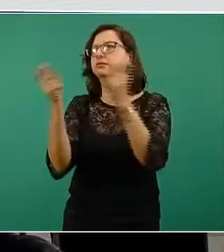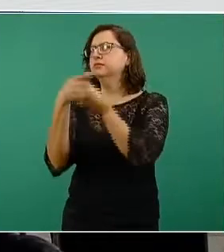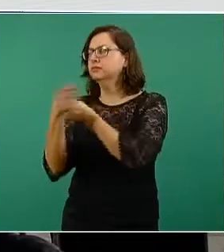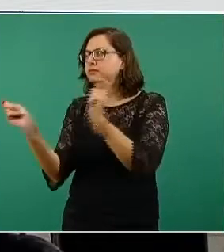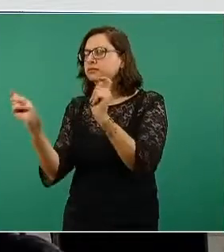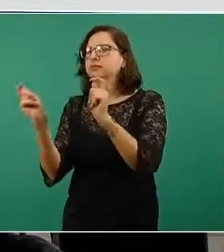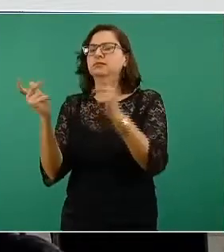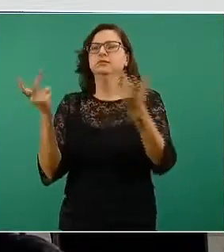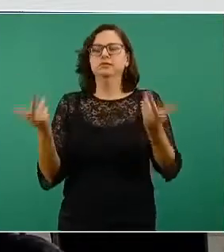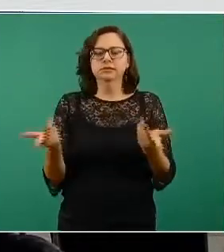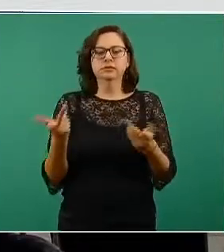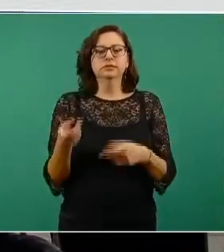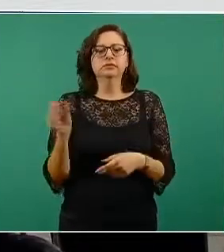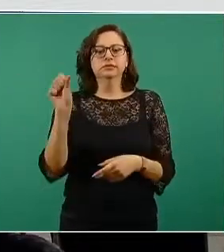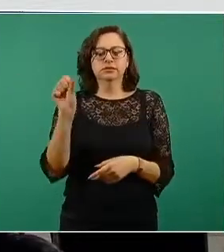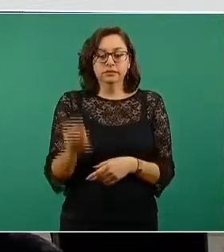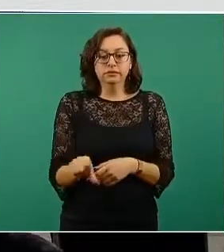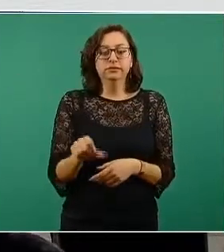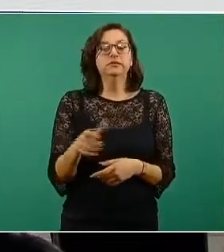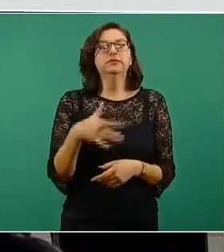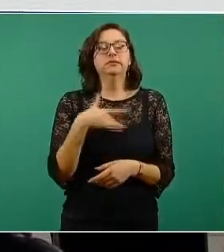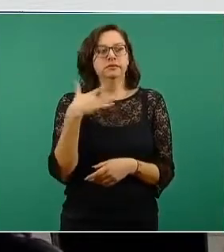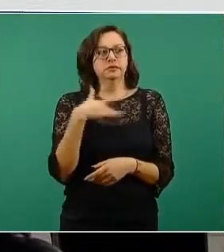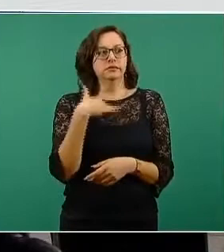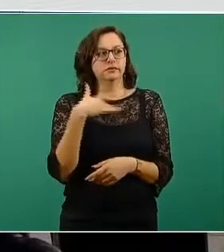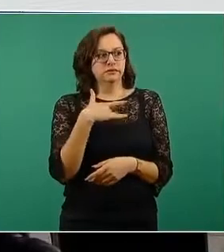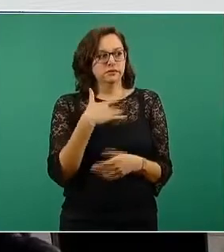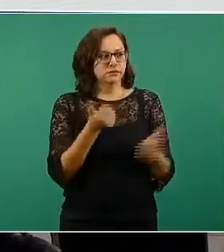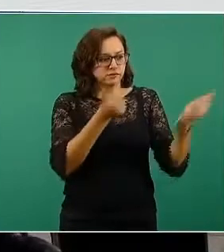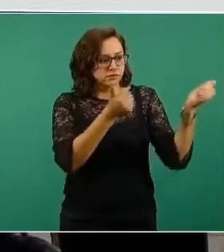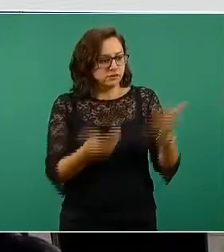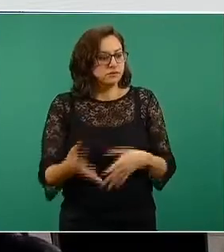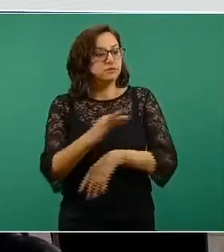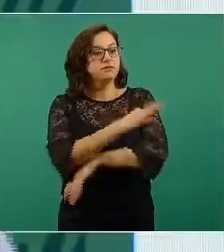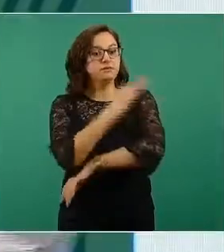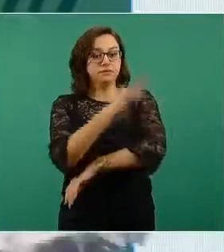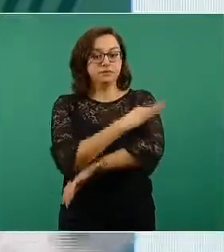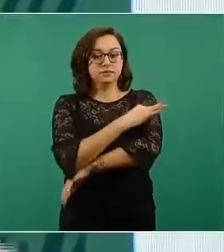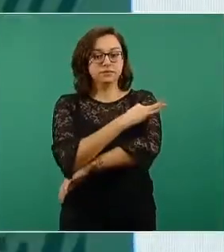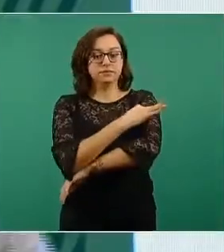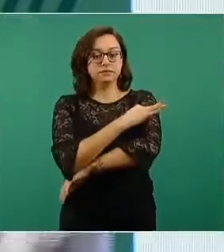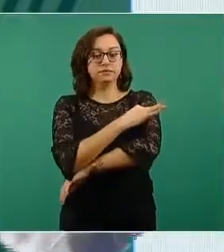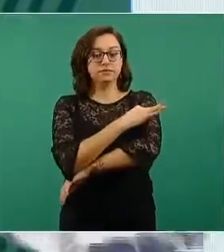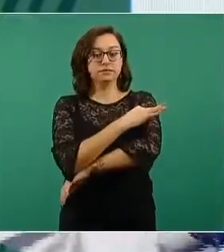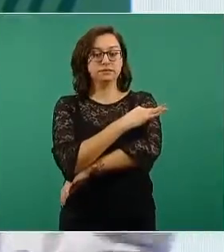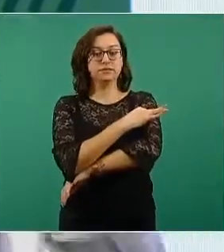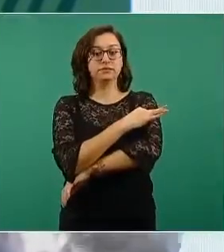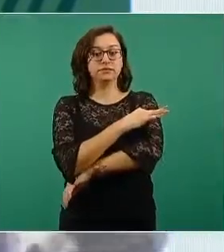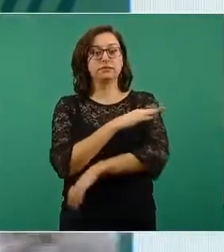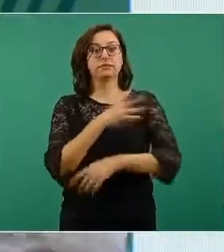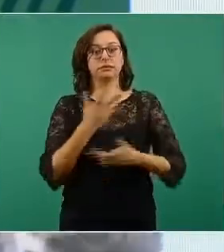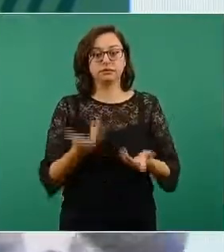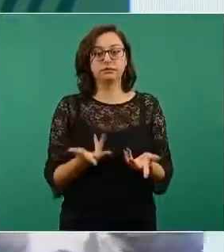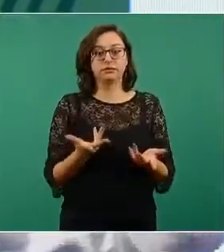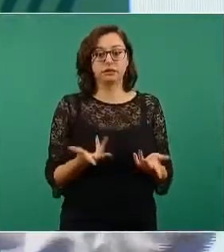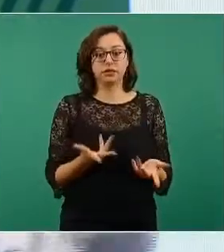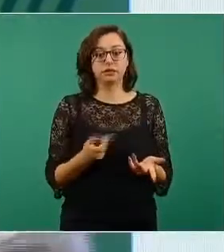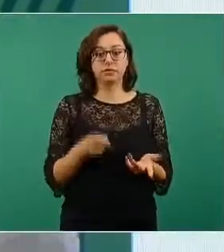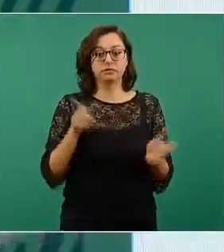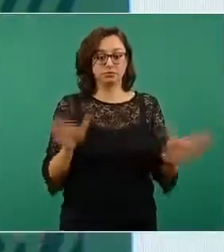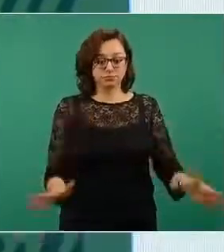hoy utilizar las vacunas que están en esta recarga, en estos